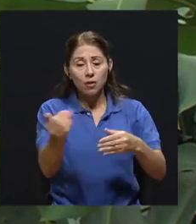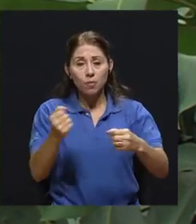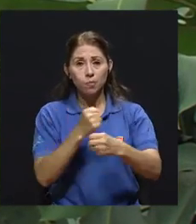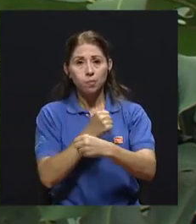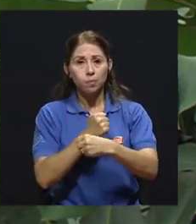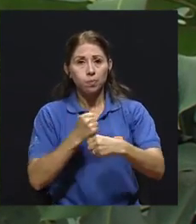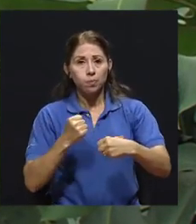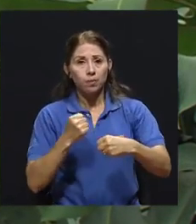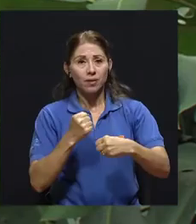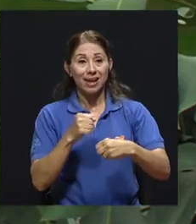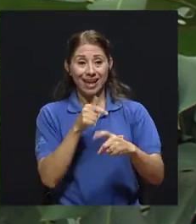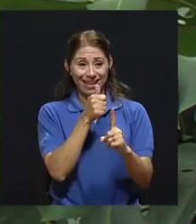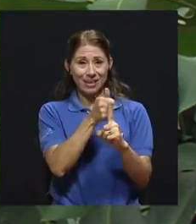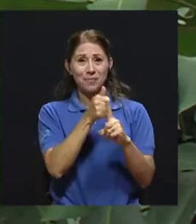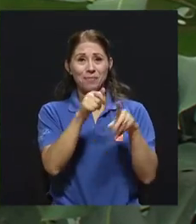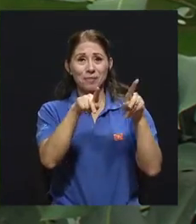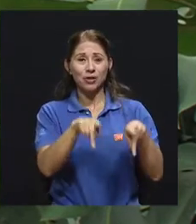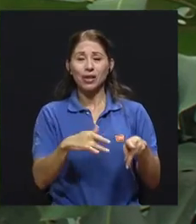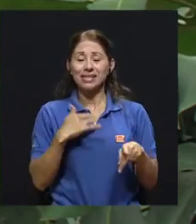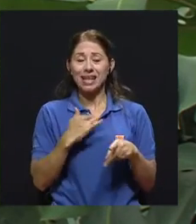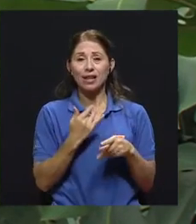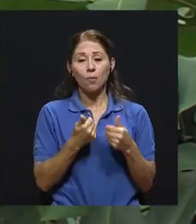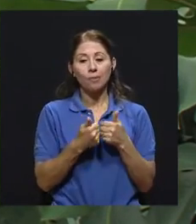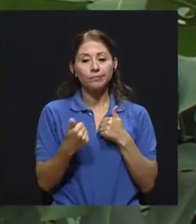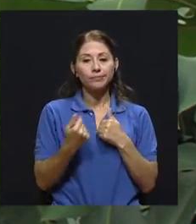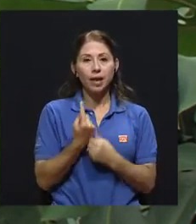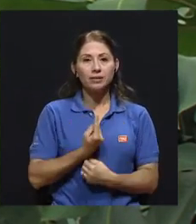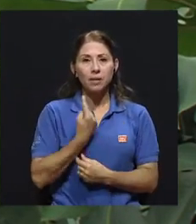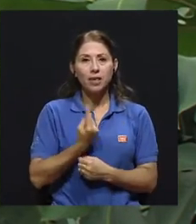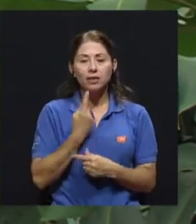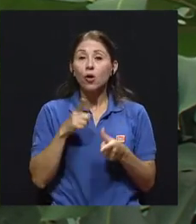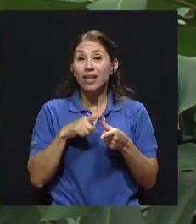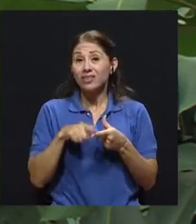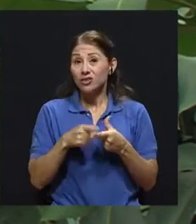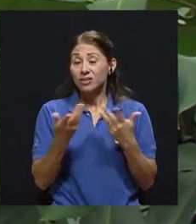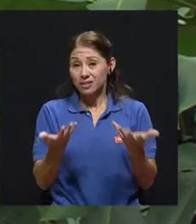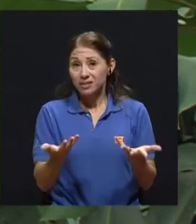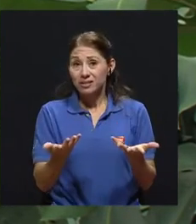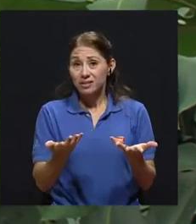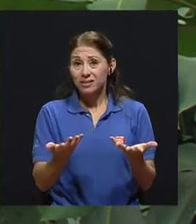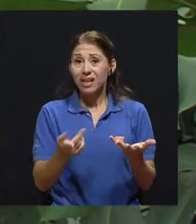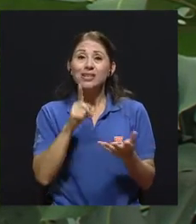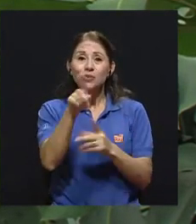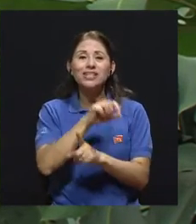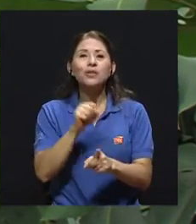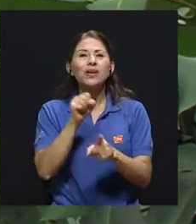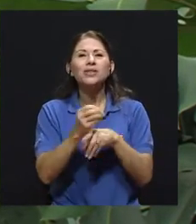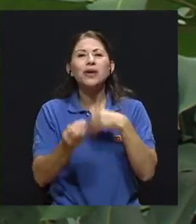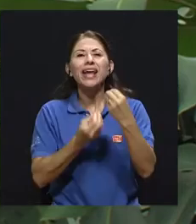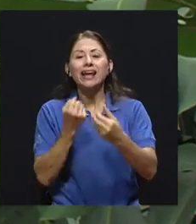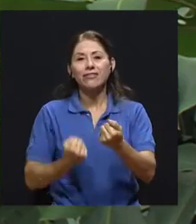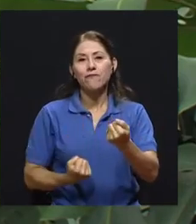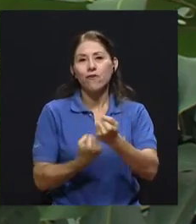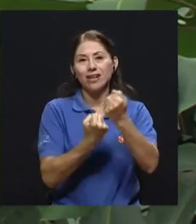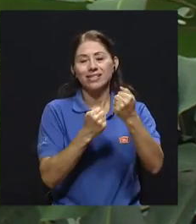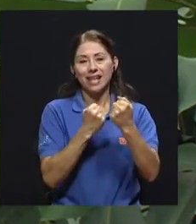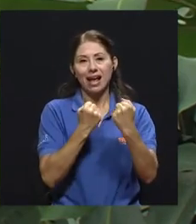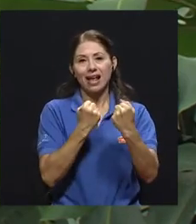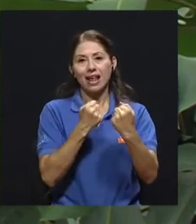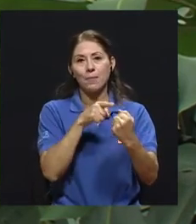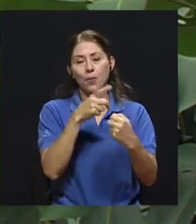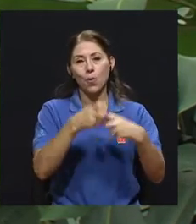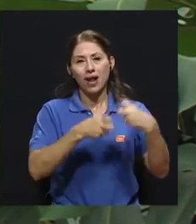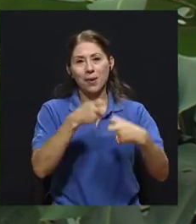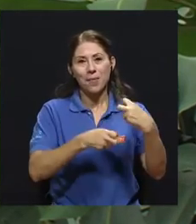igualmente una respuesta ante esa exclusión es de mayor aislamiento. Entonces, lamentablemente hay un complemento que lo que hace es reforzar el